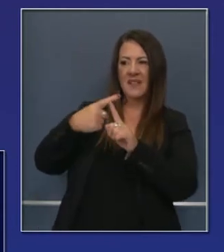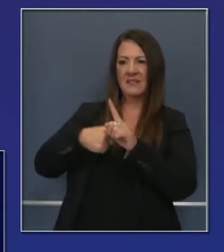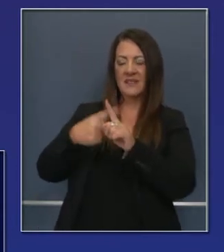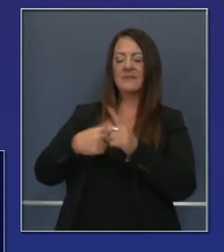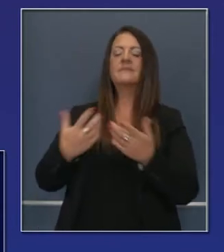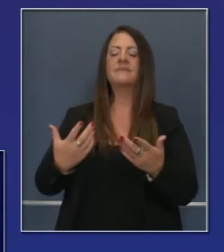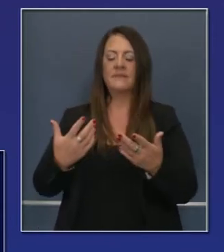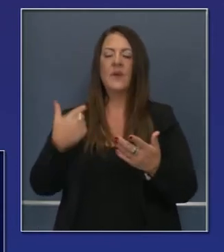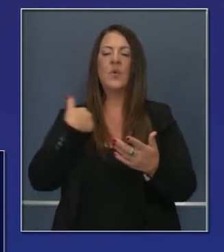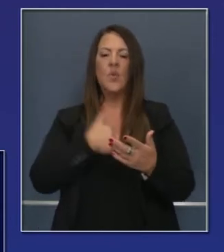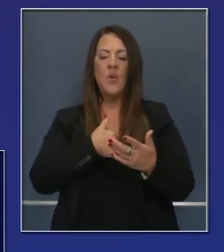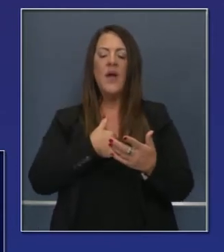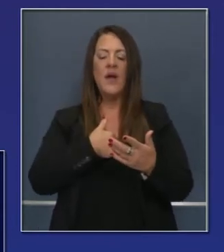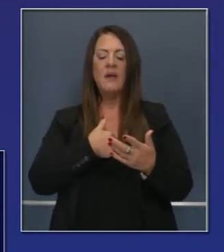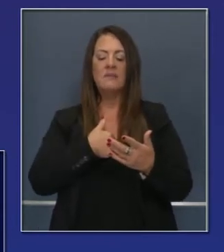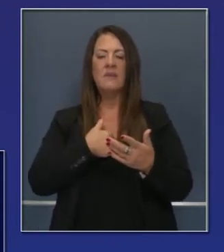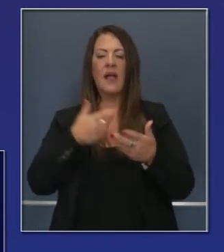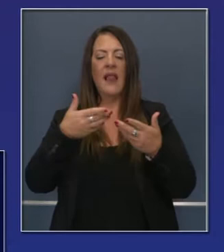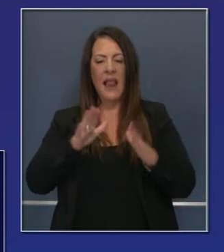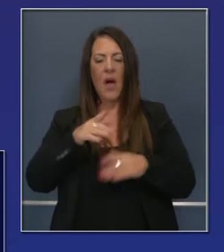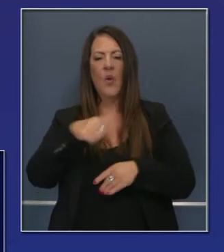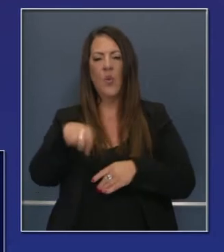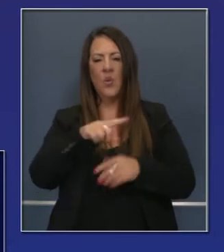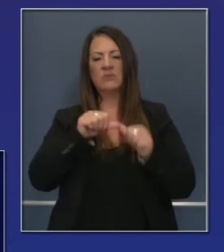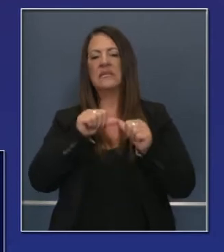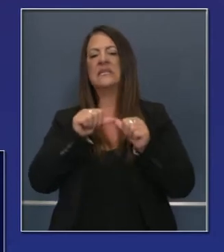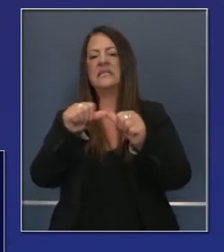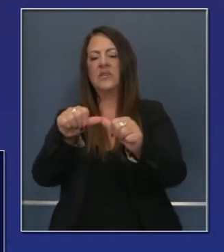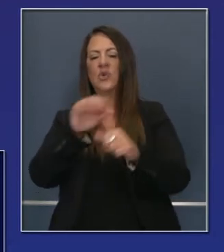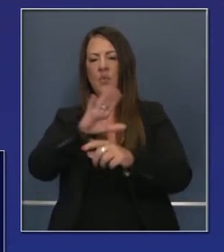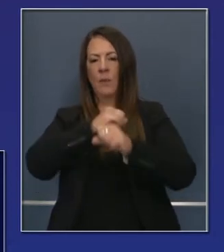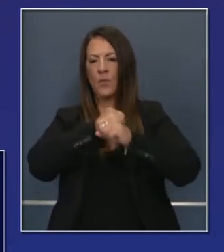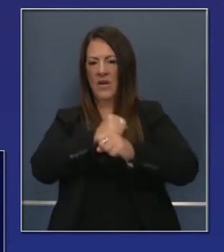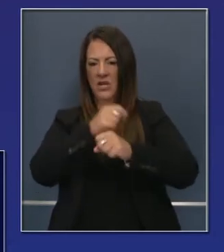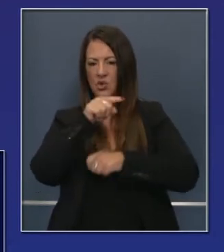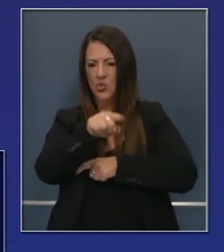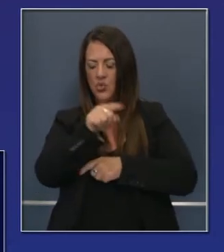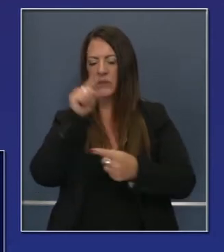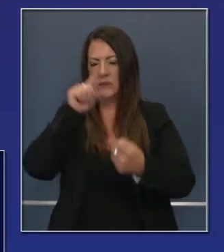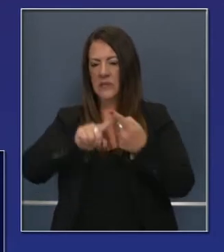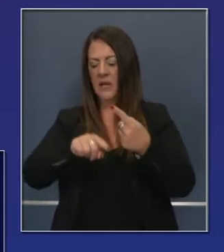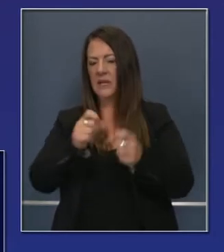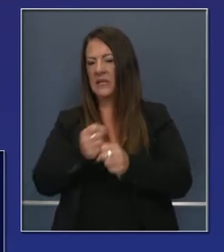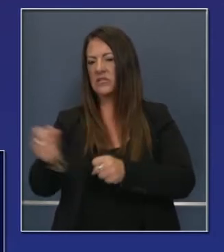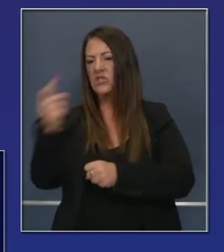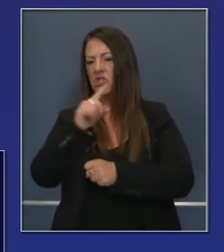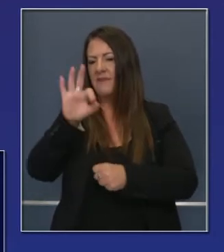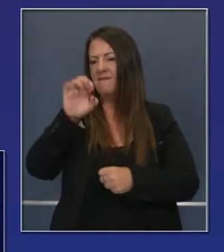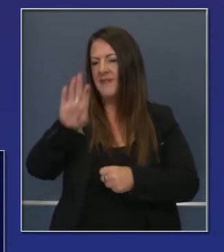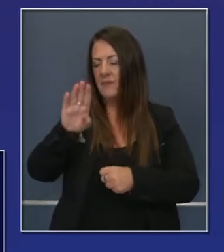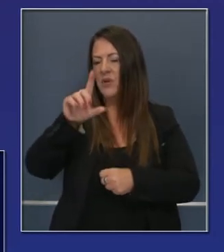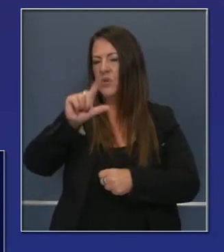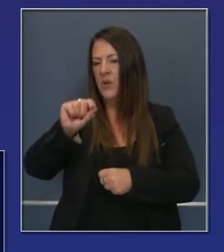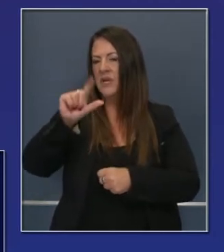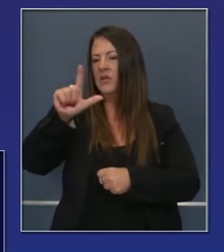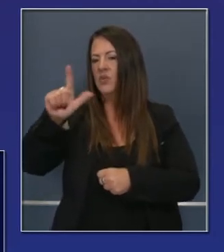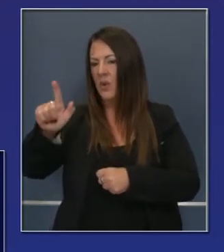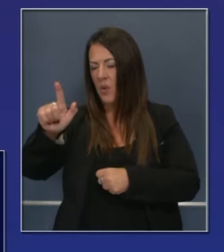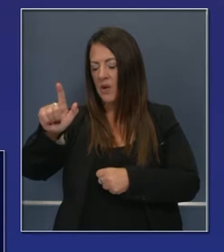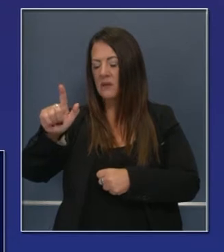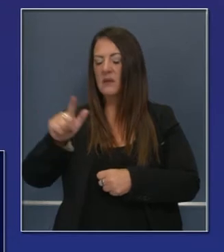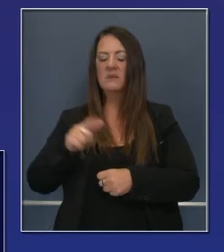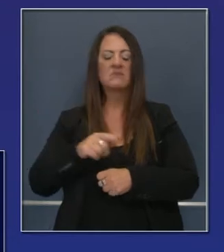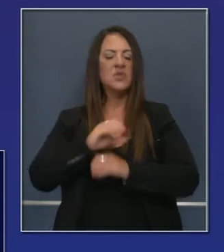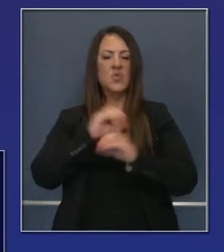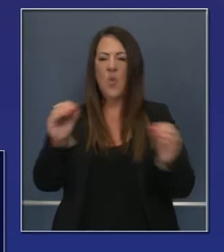pagar el alquiler mensualmente. Ya hemos extendido nuestras protecciones hasta el primero de febrero del año próximo. De modo que no habrá desalojos